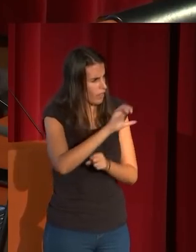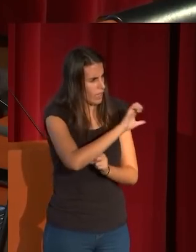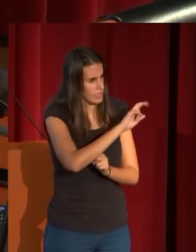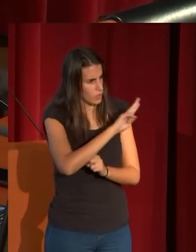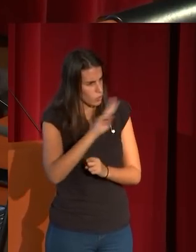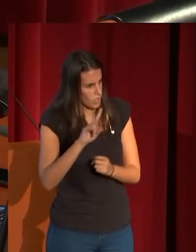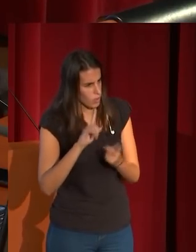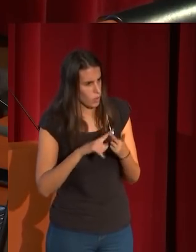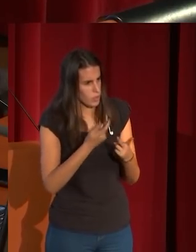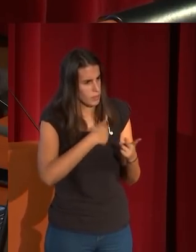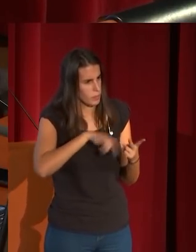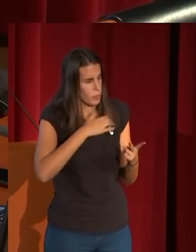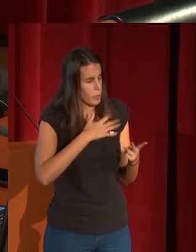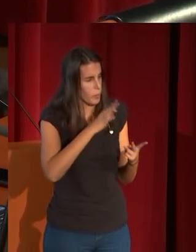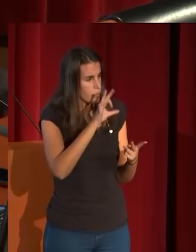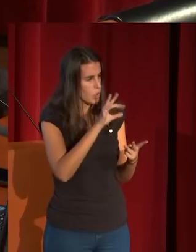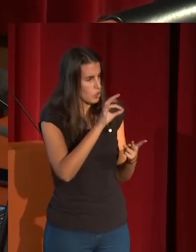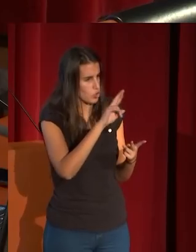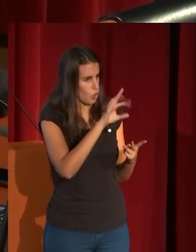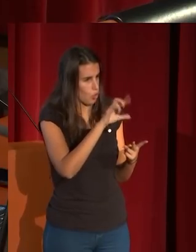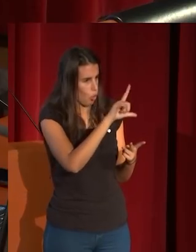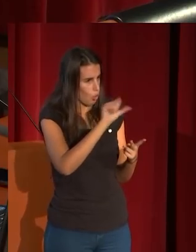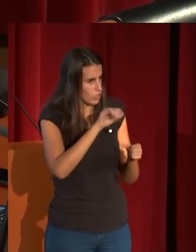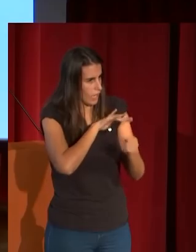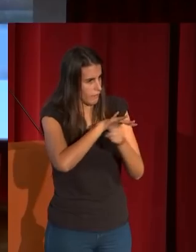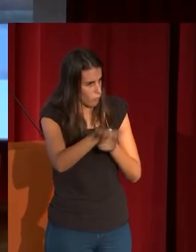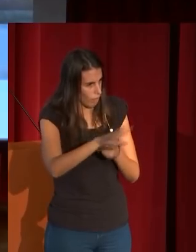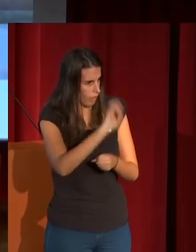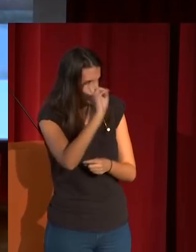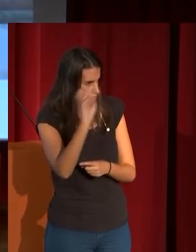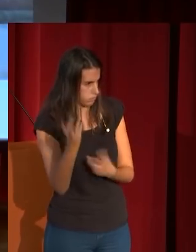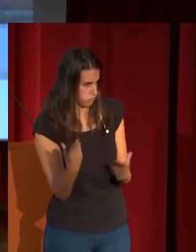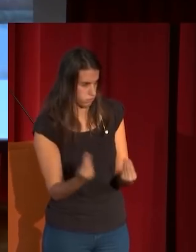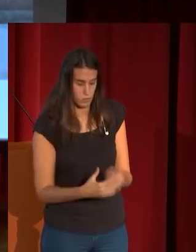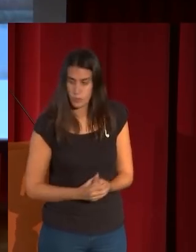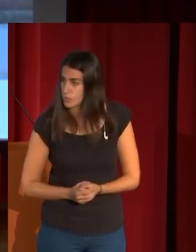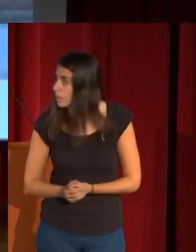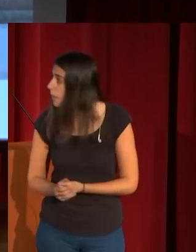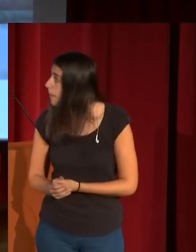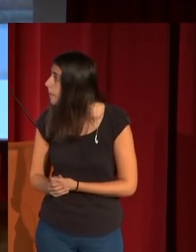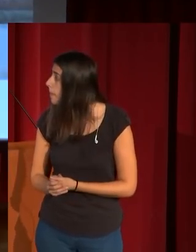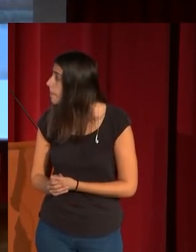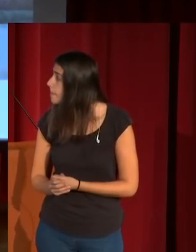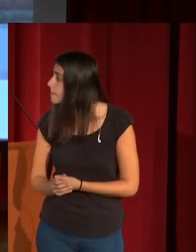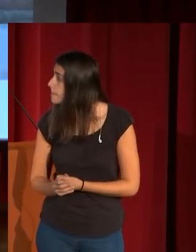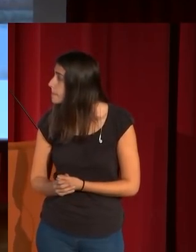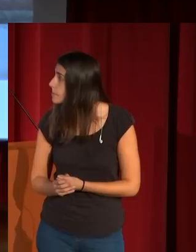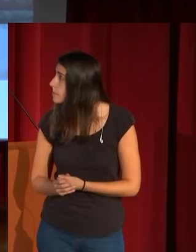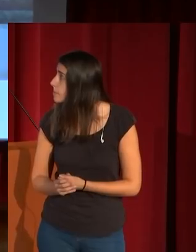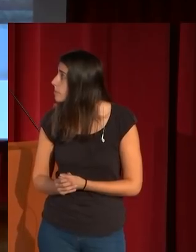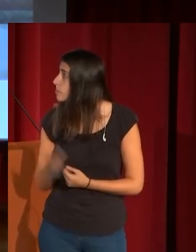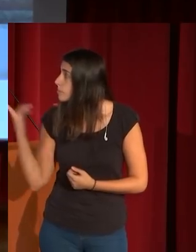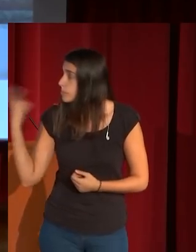el español Sorolla el alemán Lieberman muchísimos otros aquí tienen también la estética japonesa